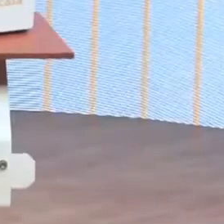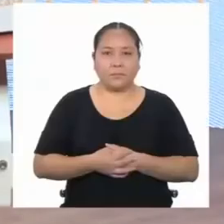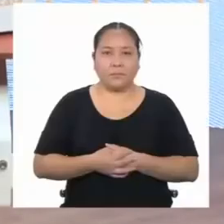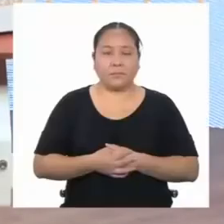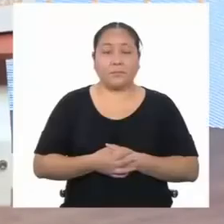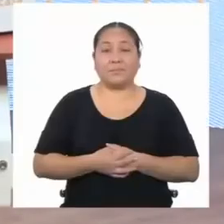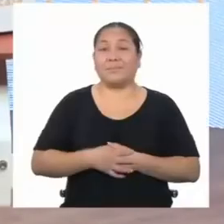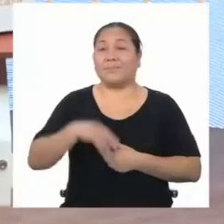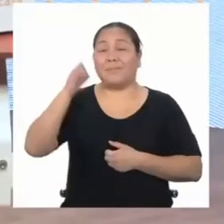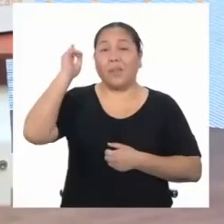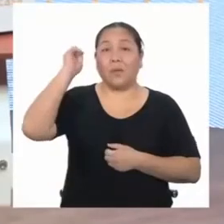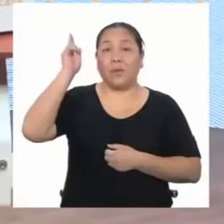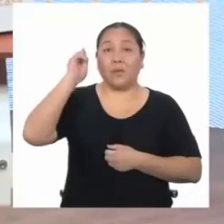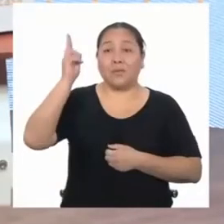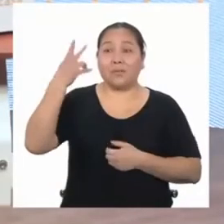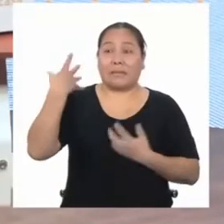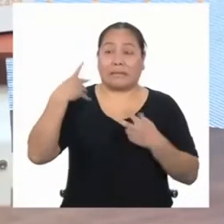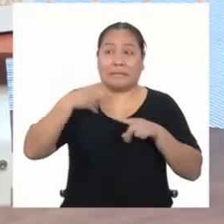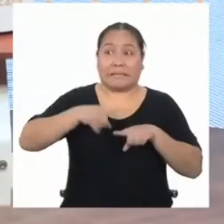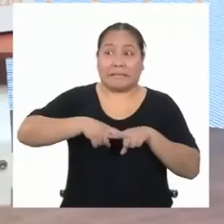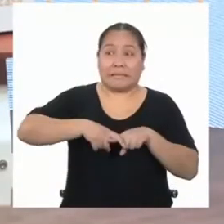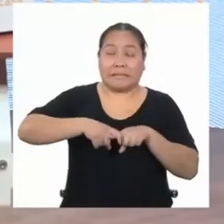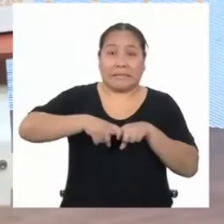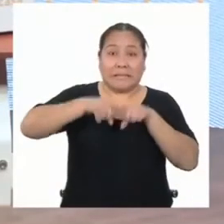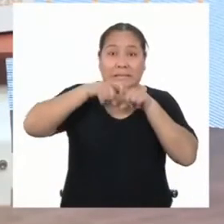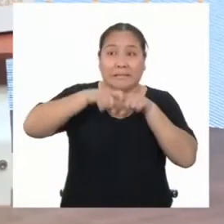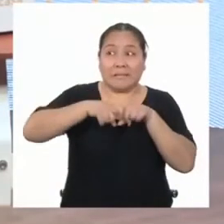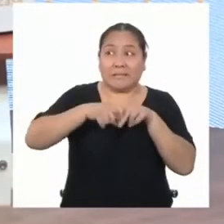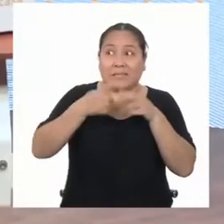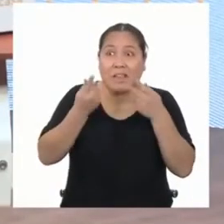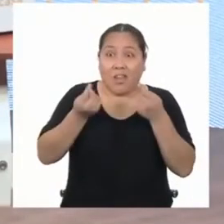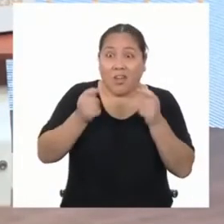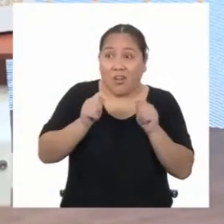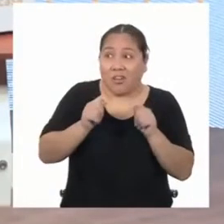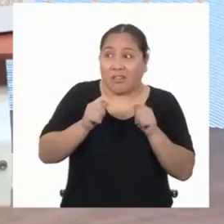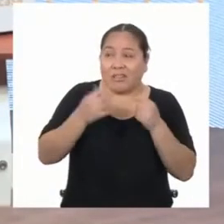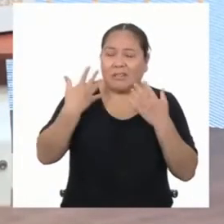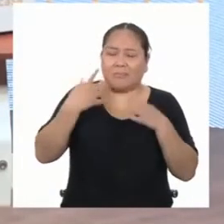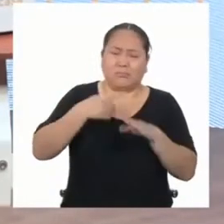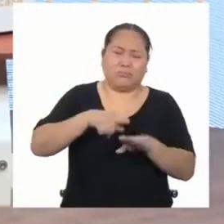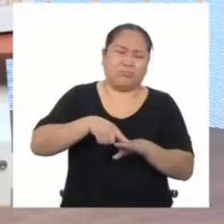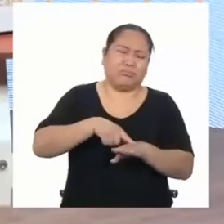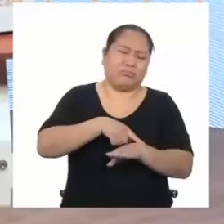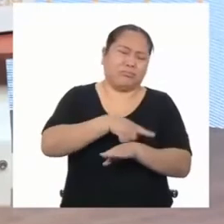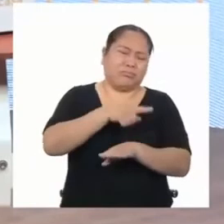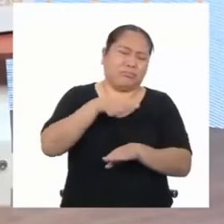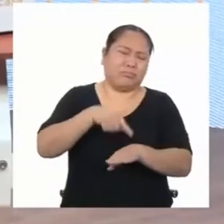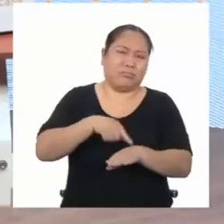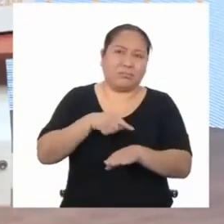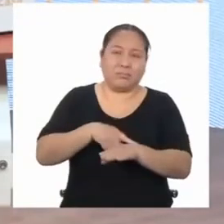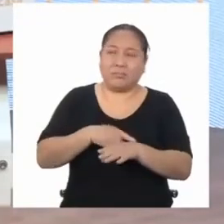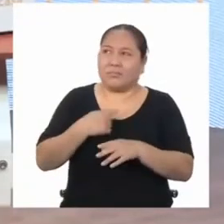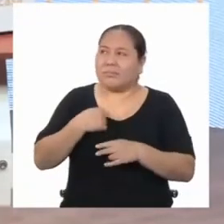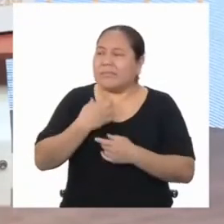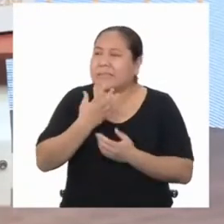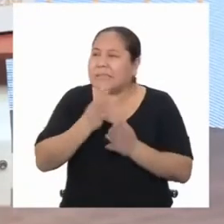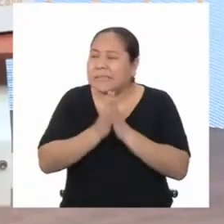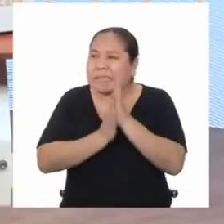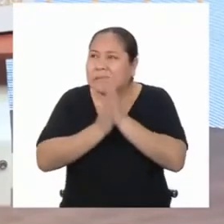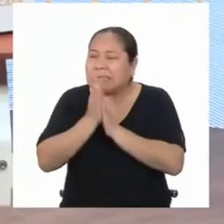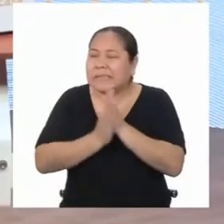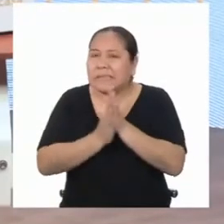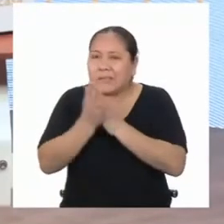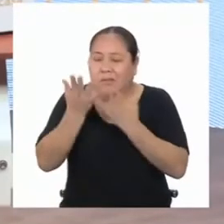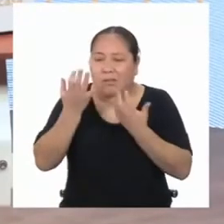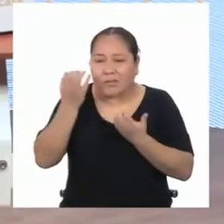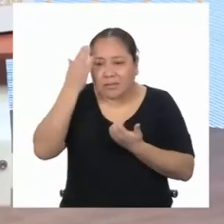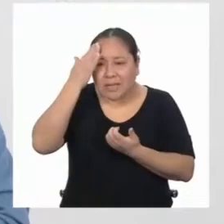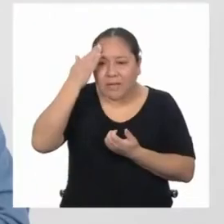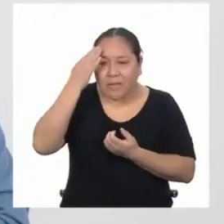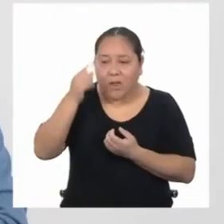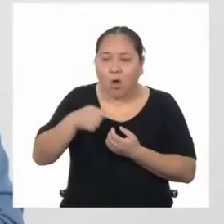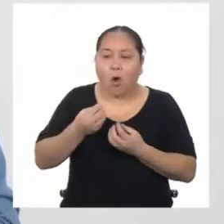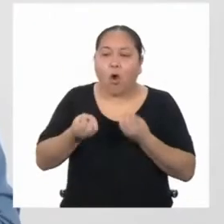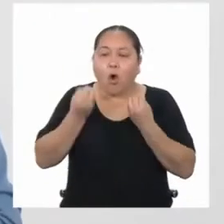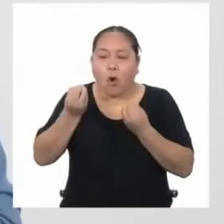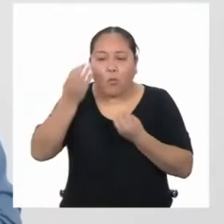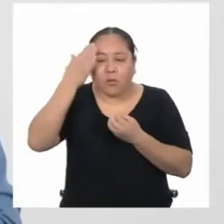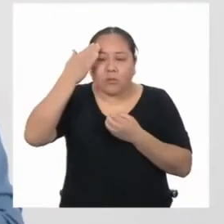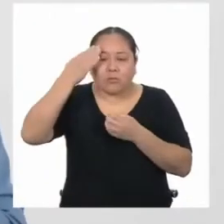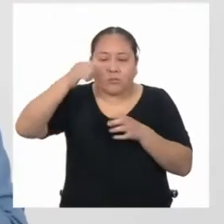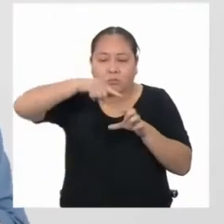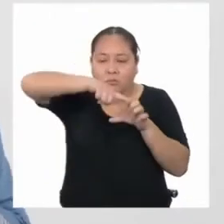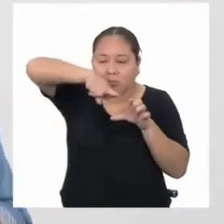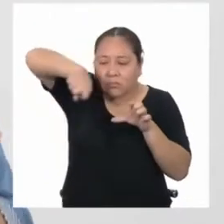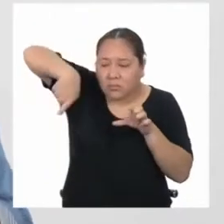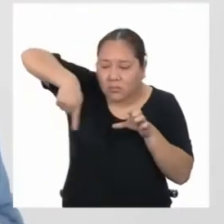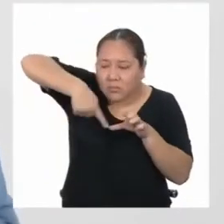Profesora, la pausa se me hizo larguísima. Es que tengo mucha curiosidad por saber cómo podemos calcular el área de un círculo. Por